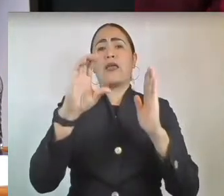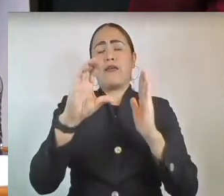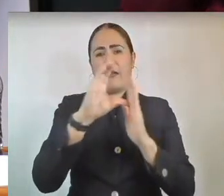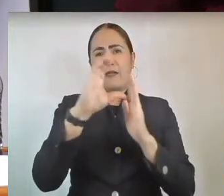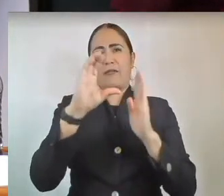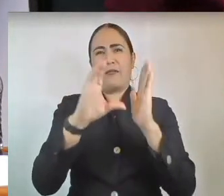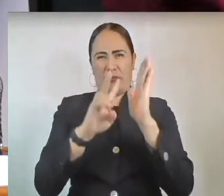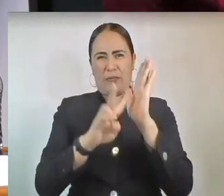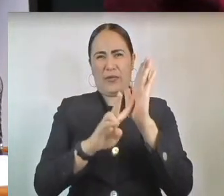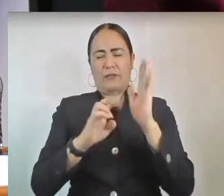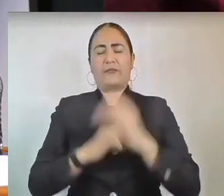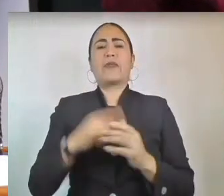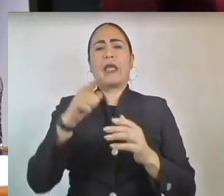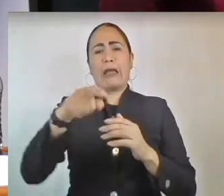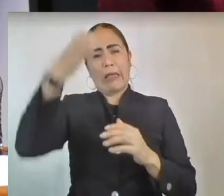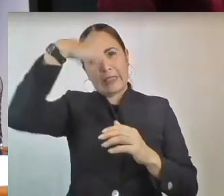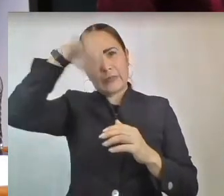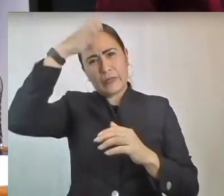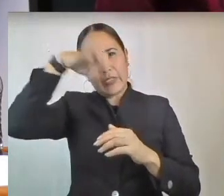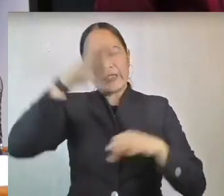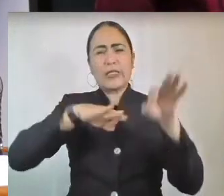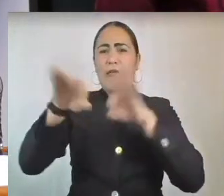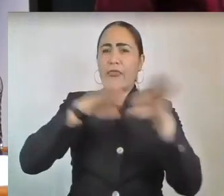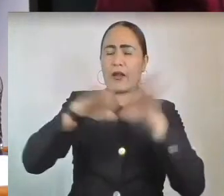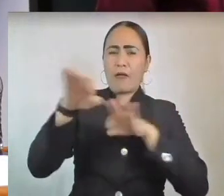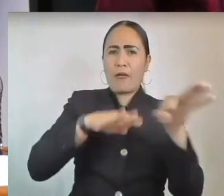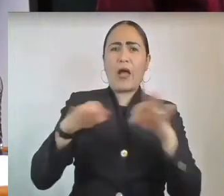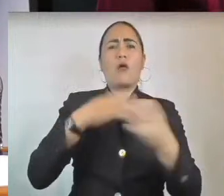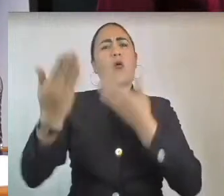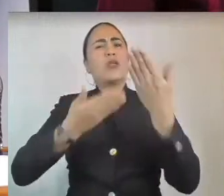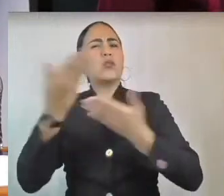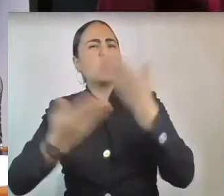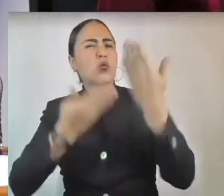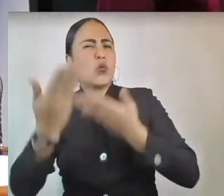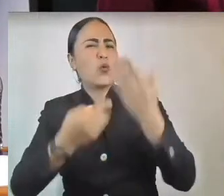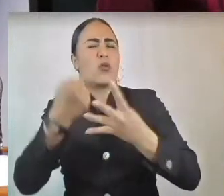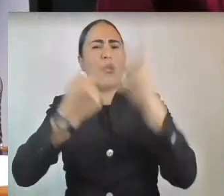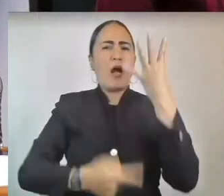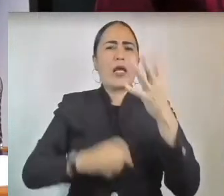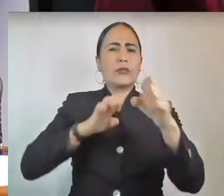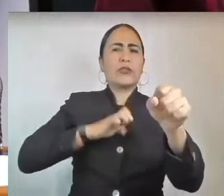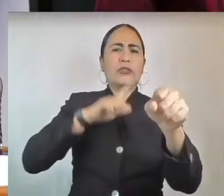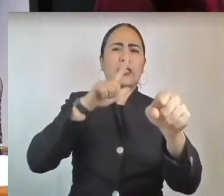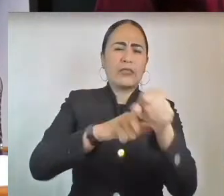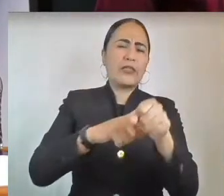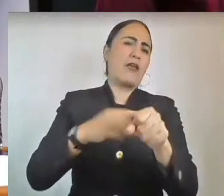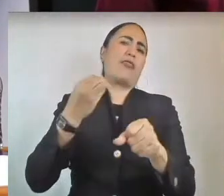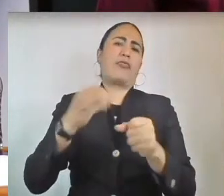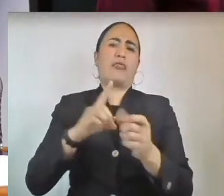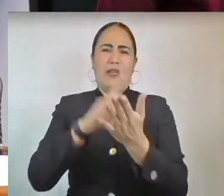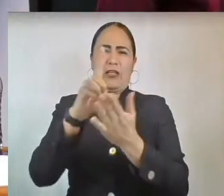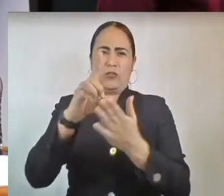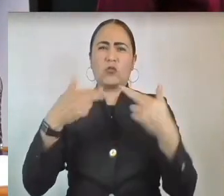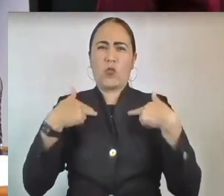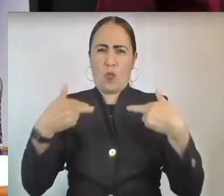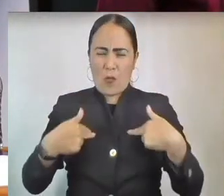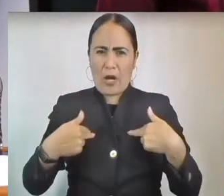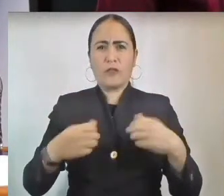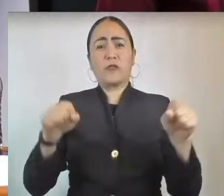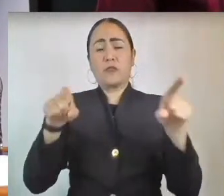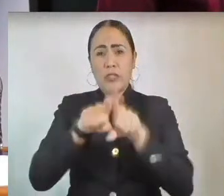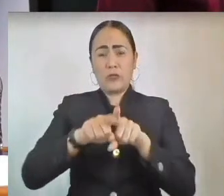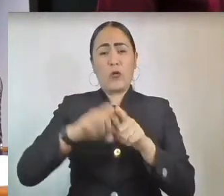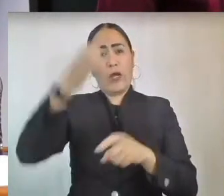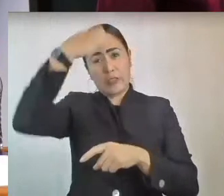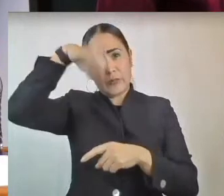señale su experiencia laboral, formación académica, especialización en derechos humanos, experiencia profesional en el